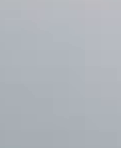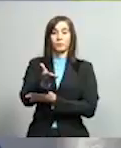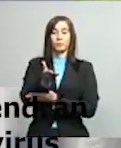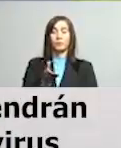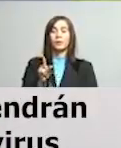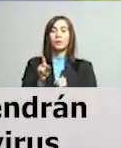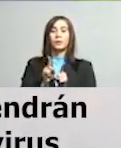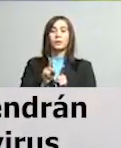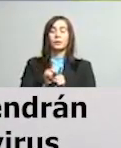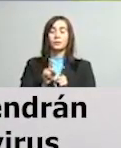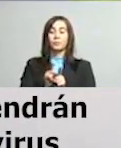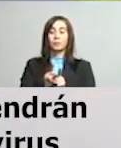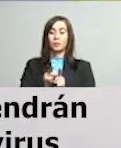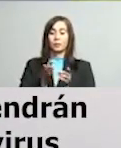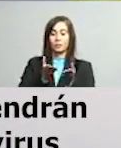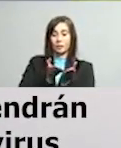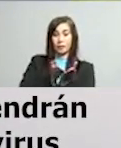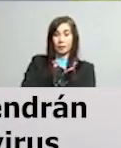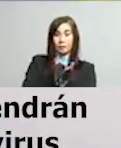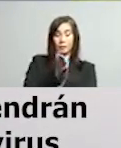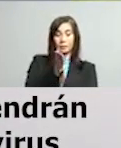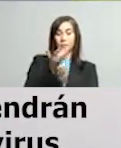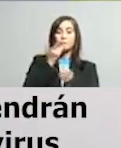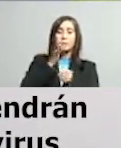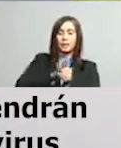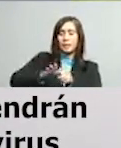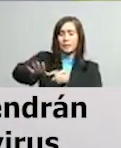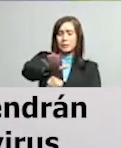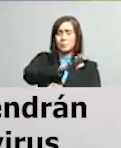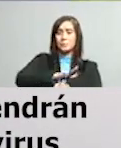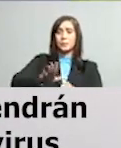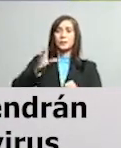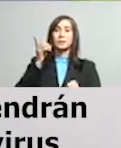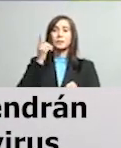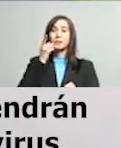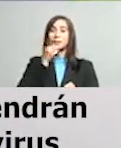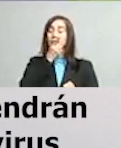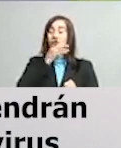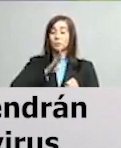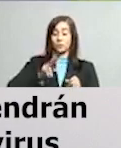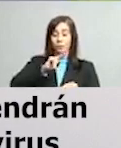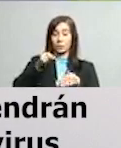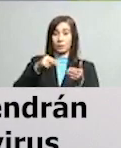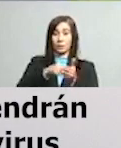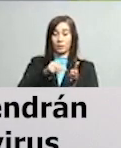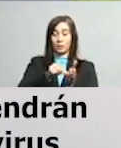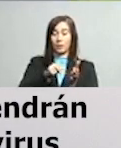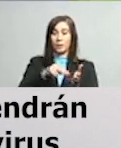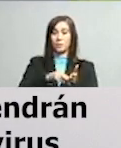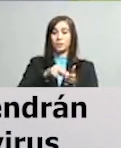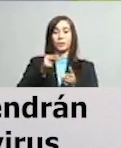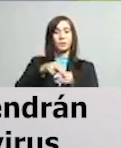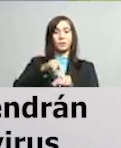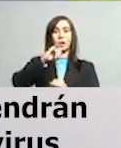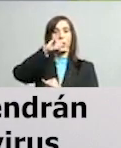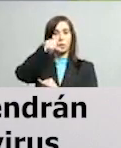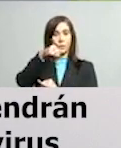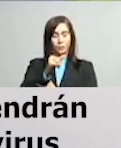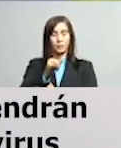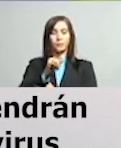que la intervención del Distrito Nacional se hará jueves, viernes y sábados de la presente semana.